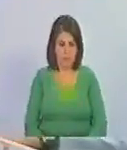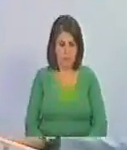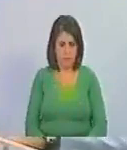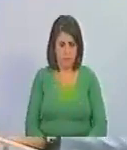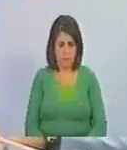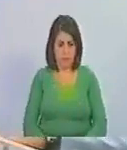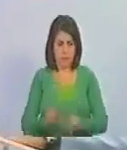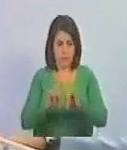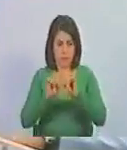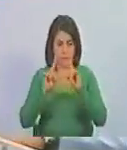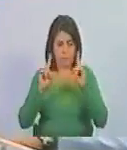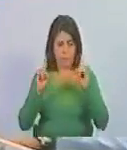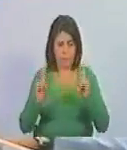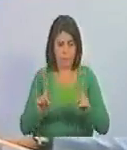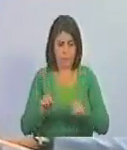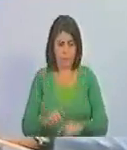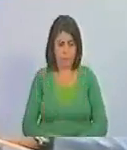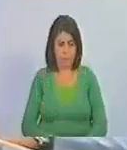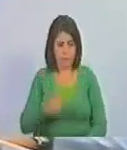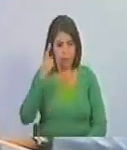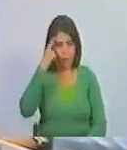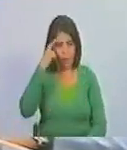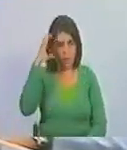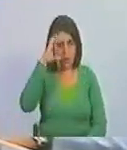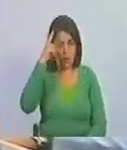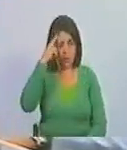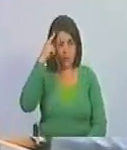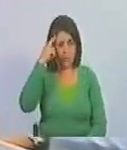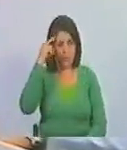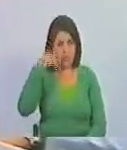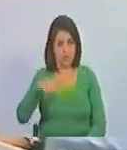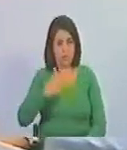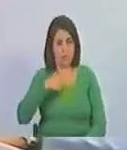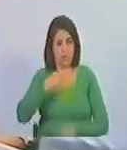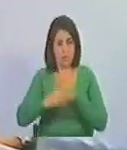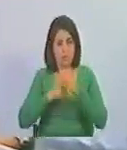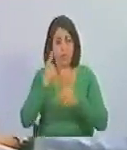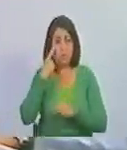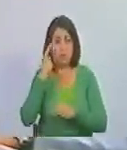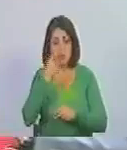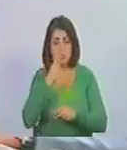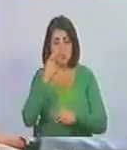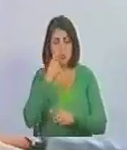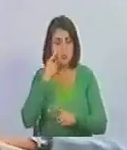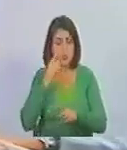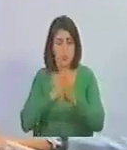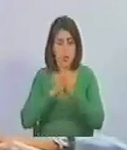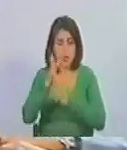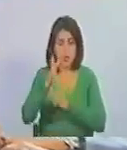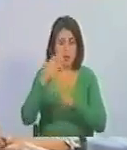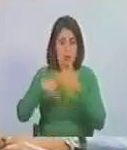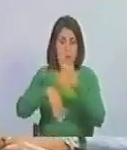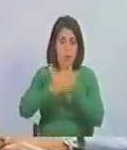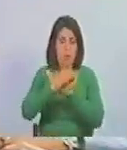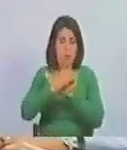Pero la suciencia. Y es esa baile que yo ando. Y aquí salimos,